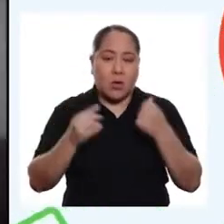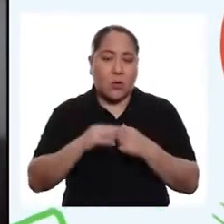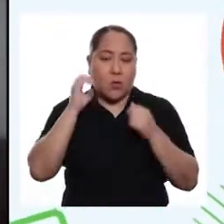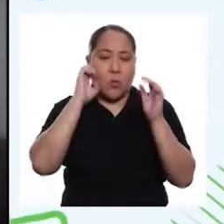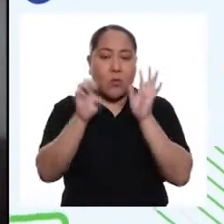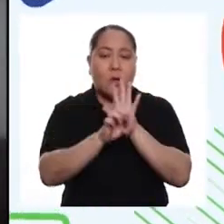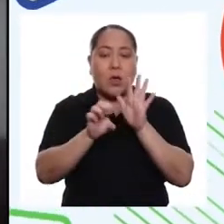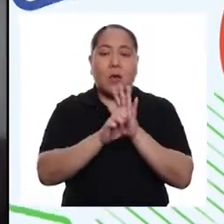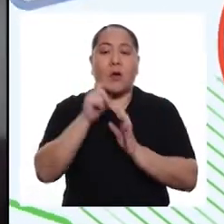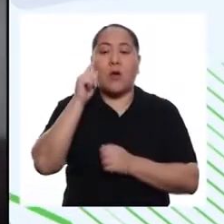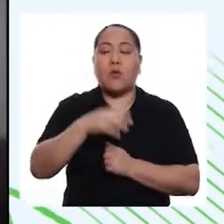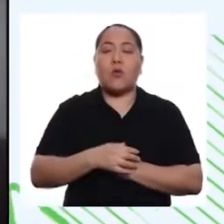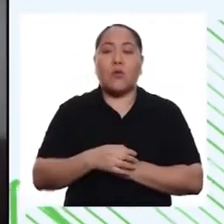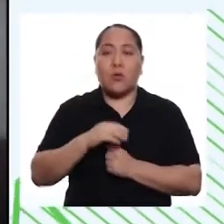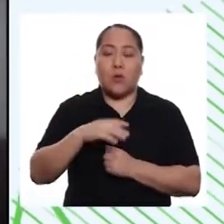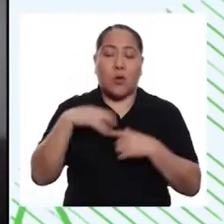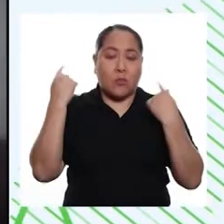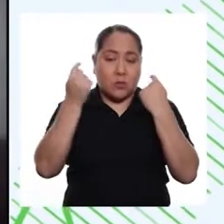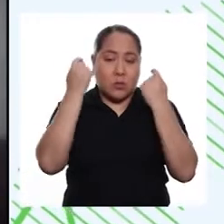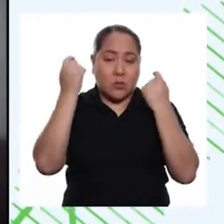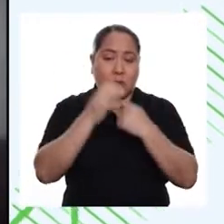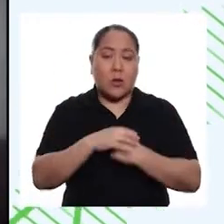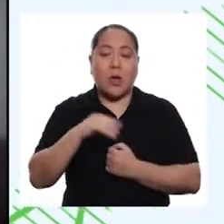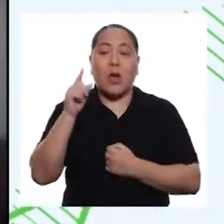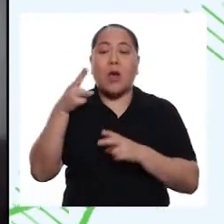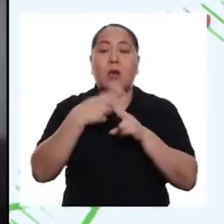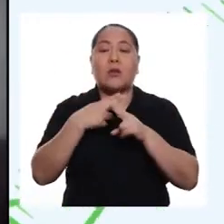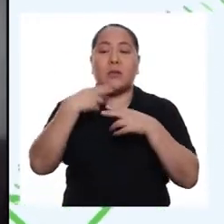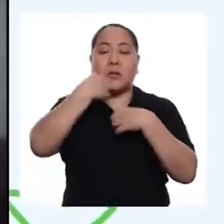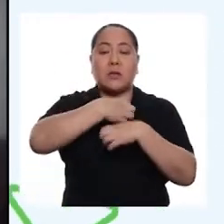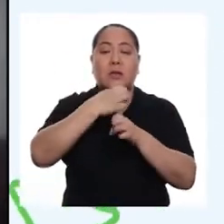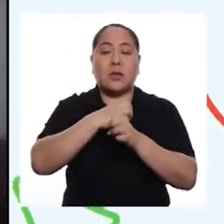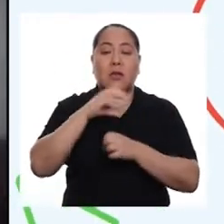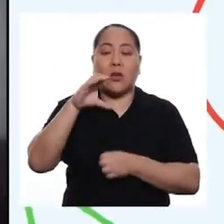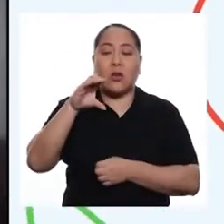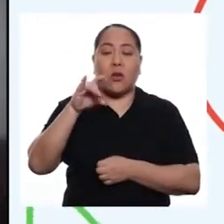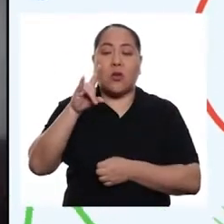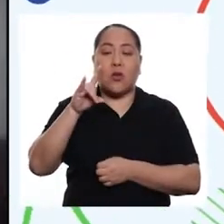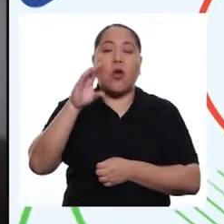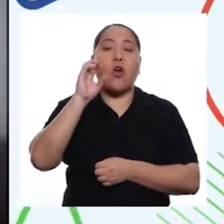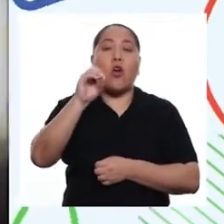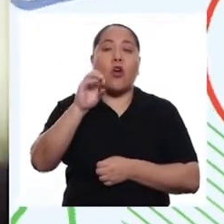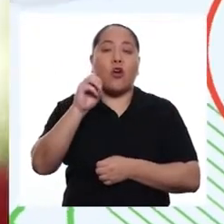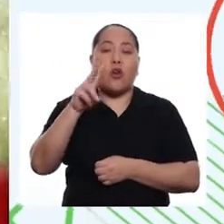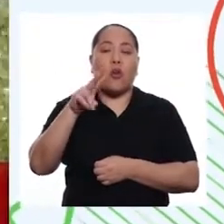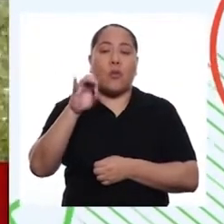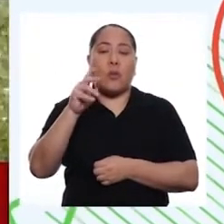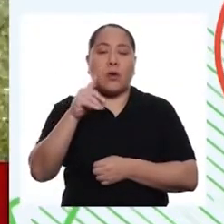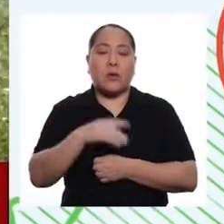quechua. Por ejemplo, hay un carnaval que han creado que se llama COVID-19.